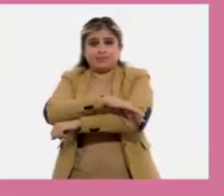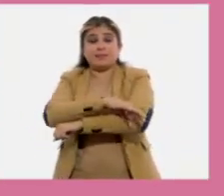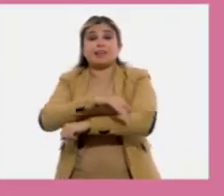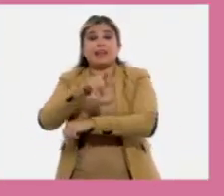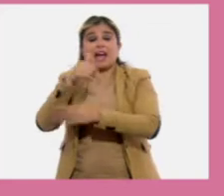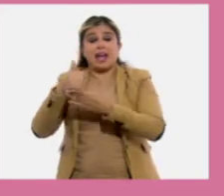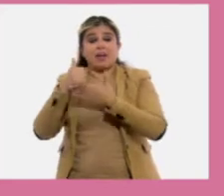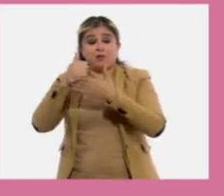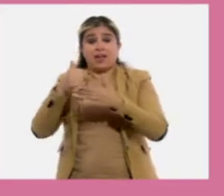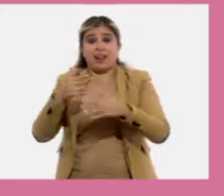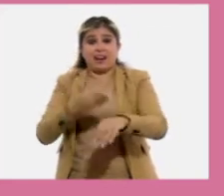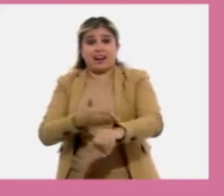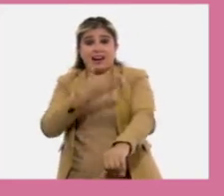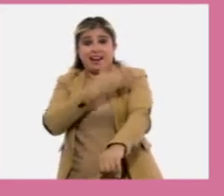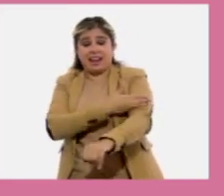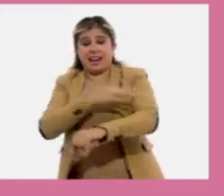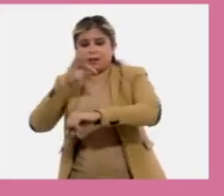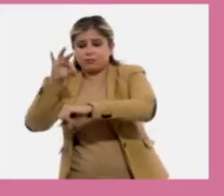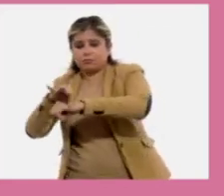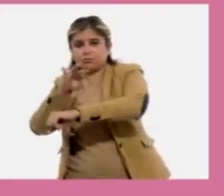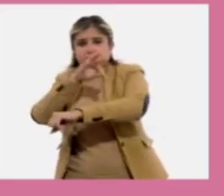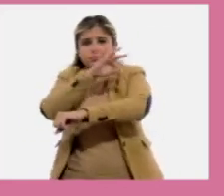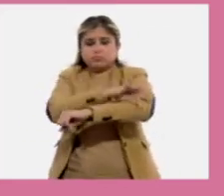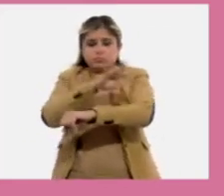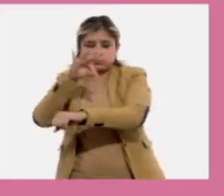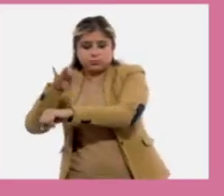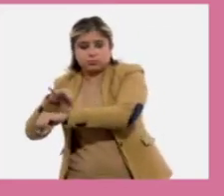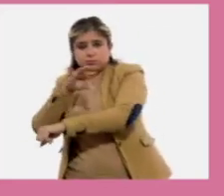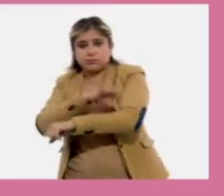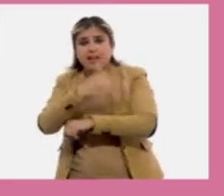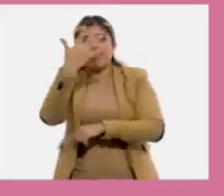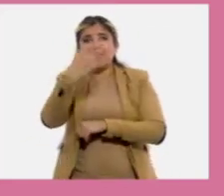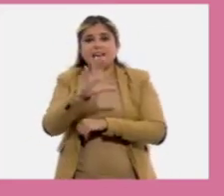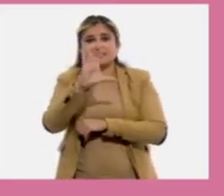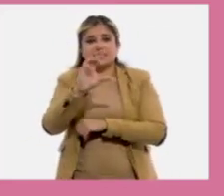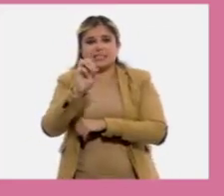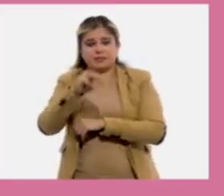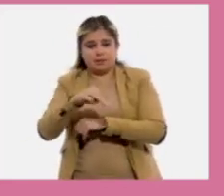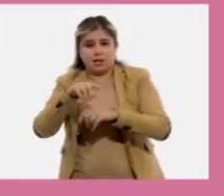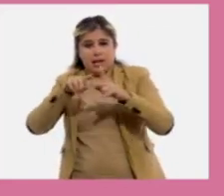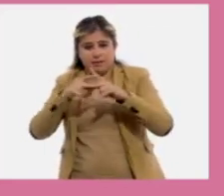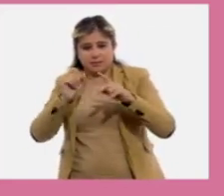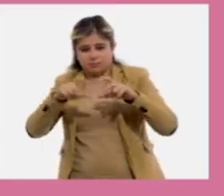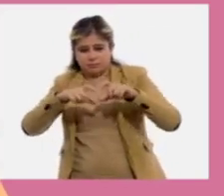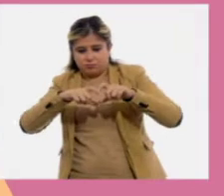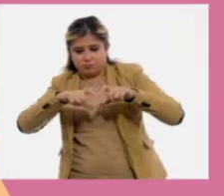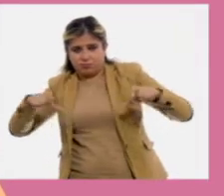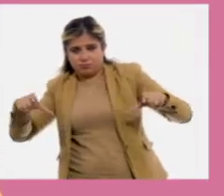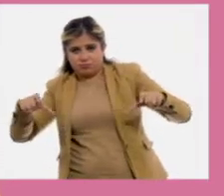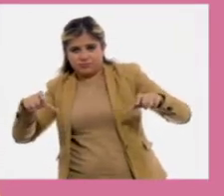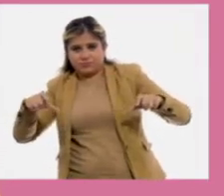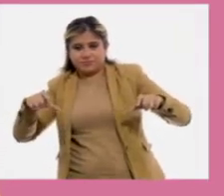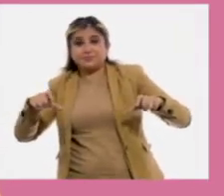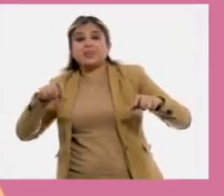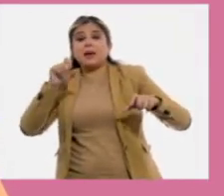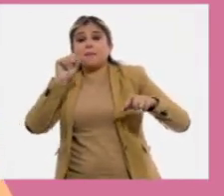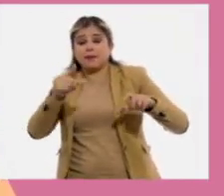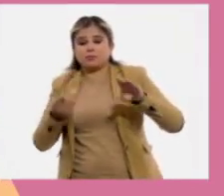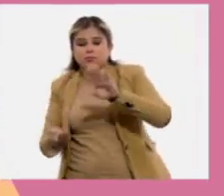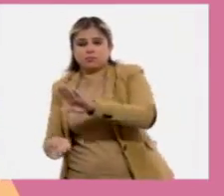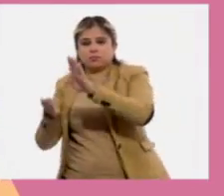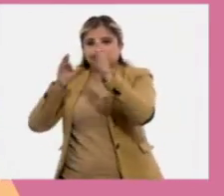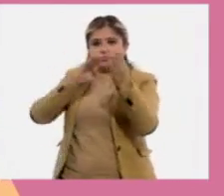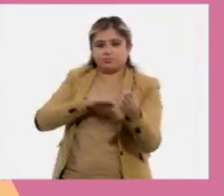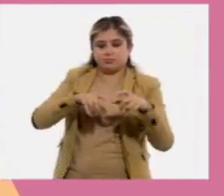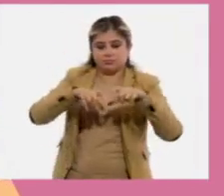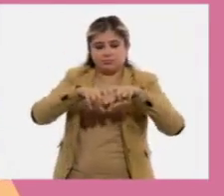con ayuda de la regla 10 centímetros de largo partiendo de abajo hacia arriba. Repite el paso